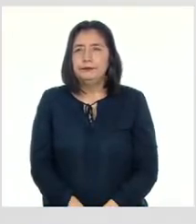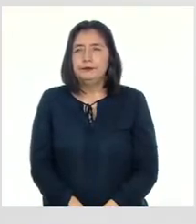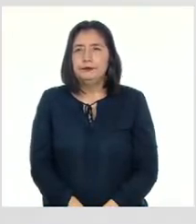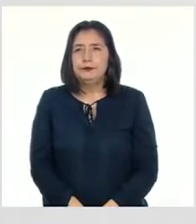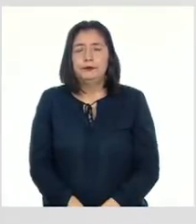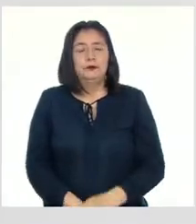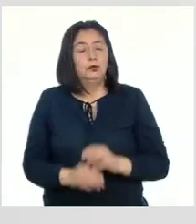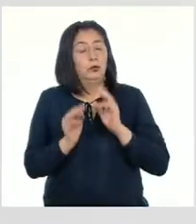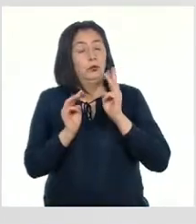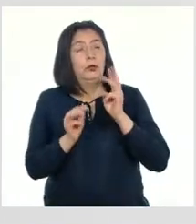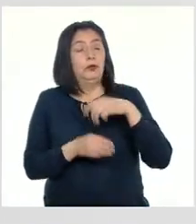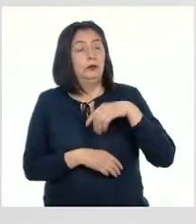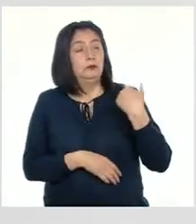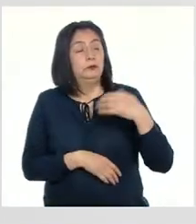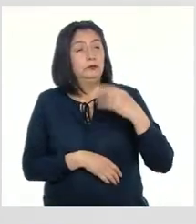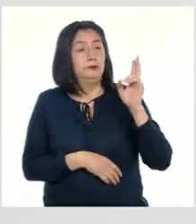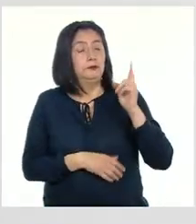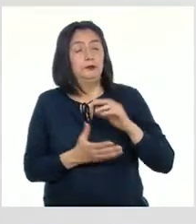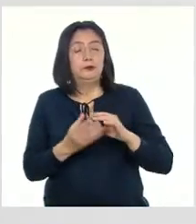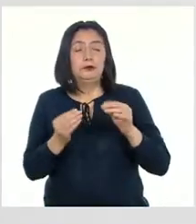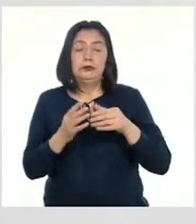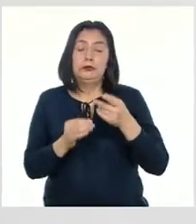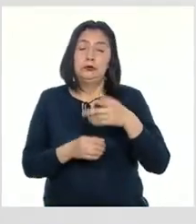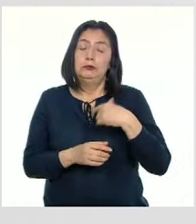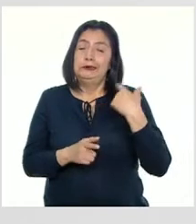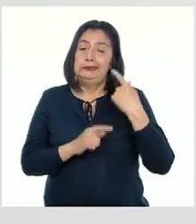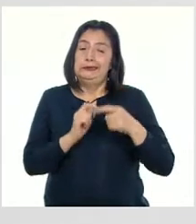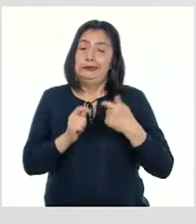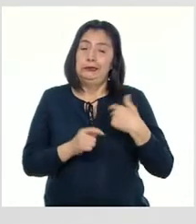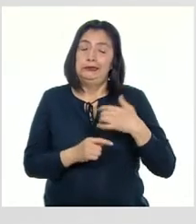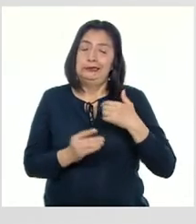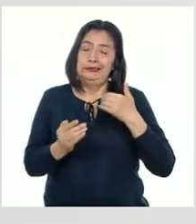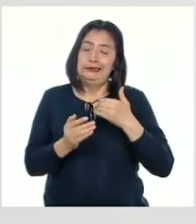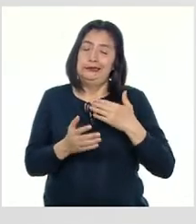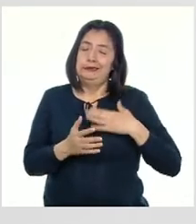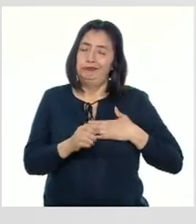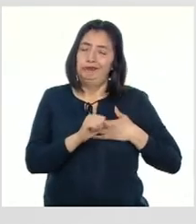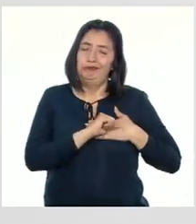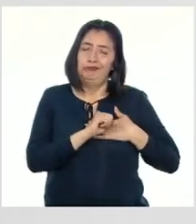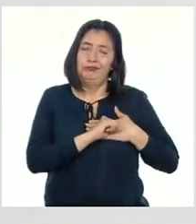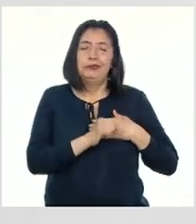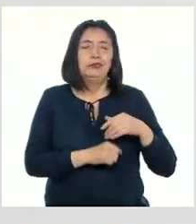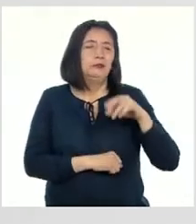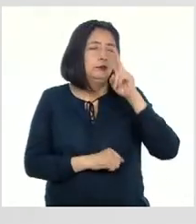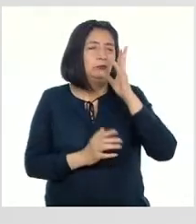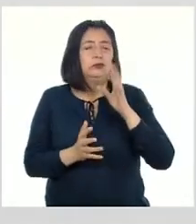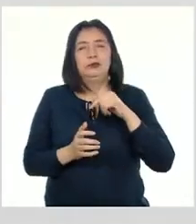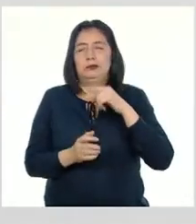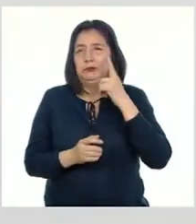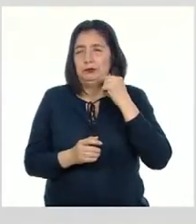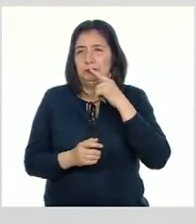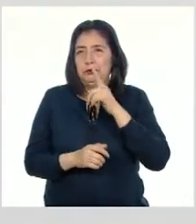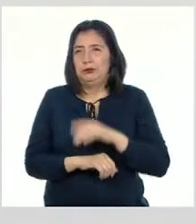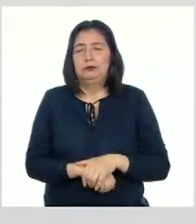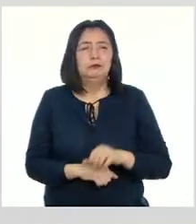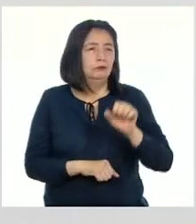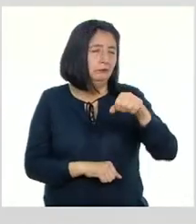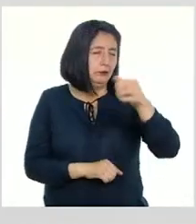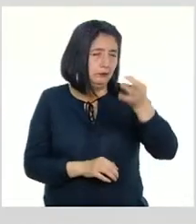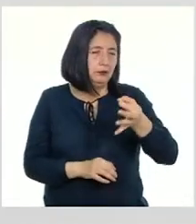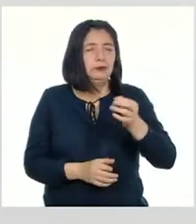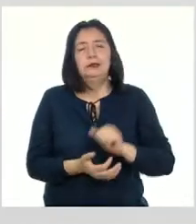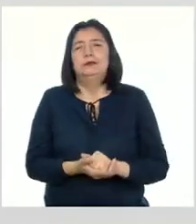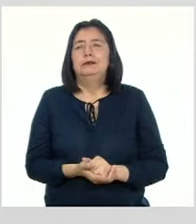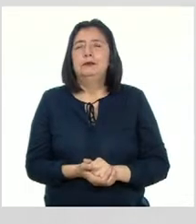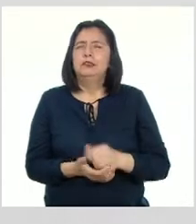¡Wow! Profesora, cuánta historia Con razón esta tradición está tan cerca Del corazón de los peruanos y de las peruanas Así es,